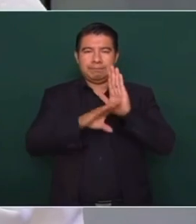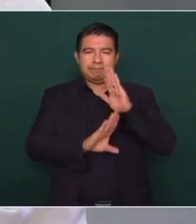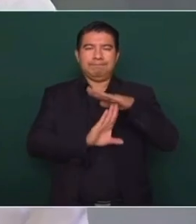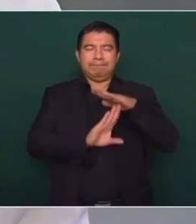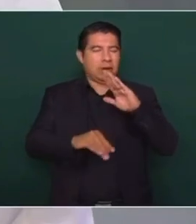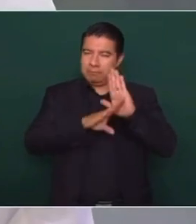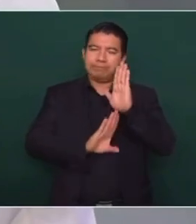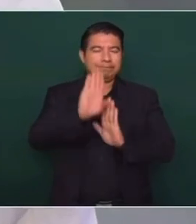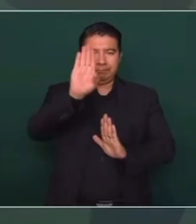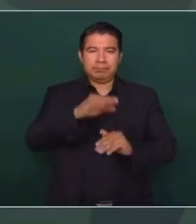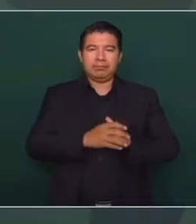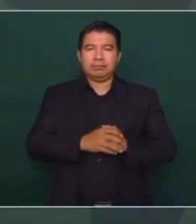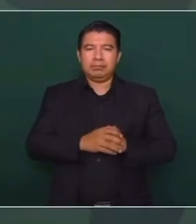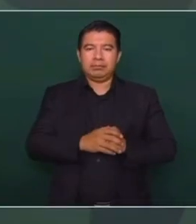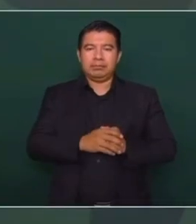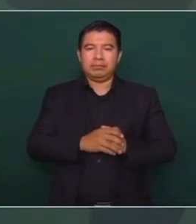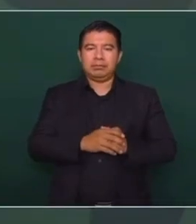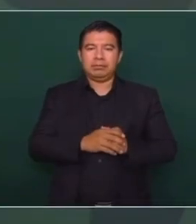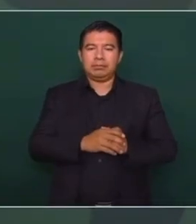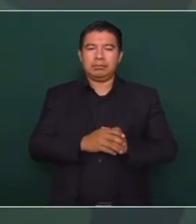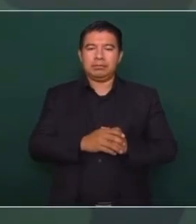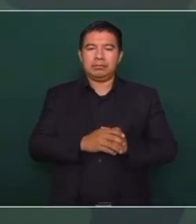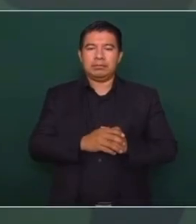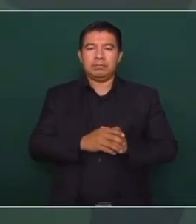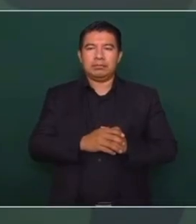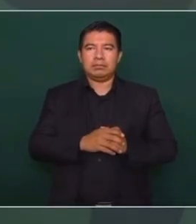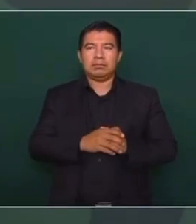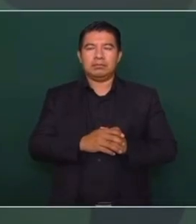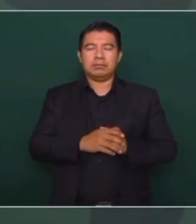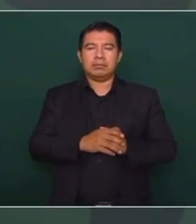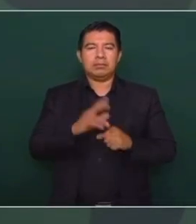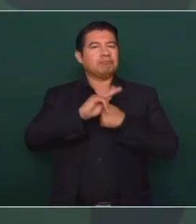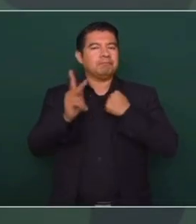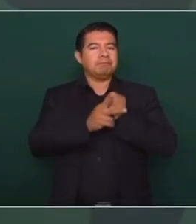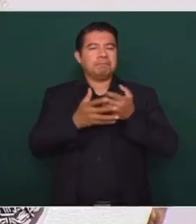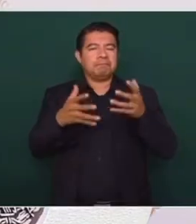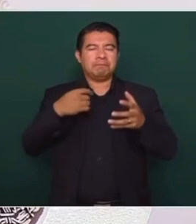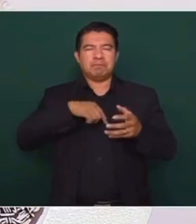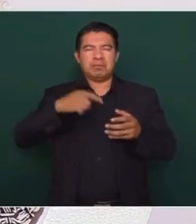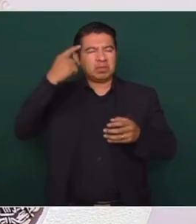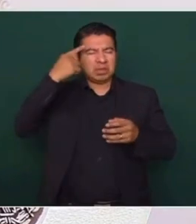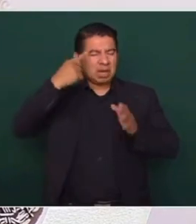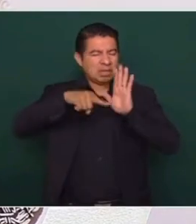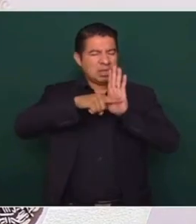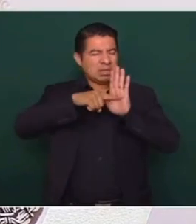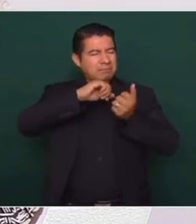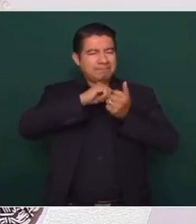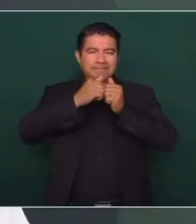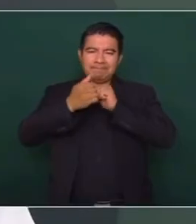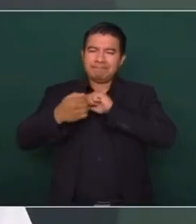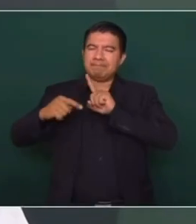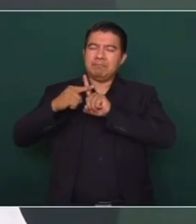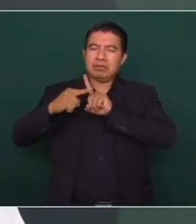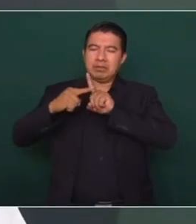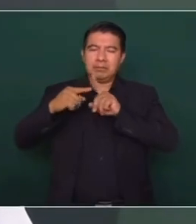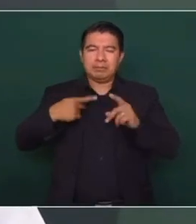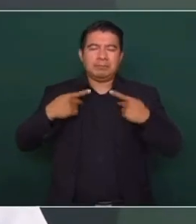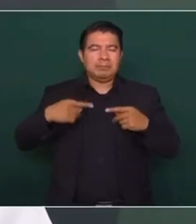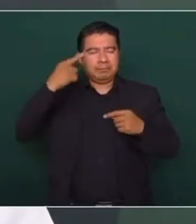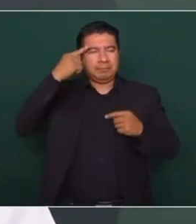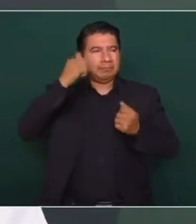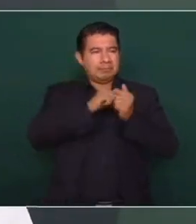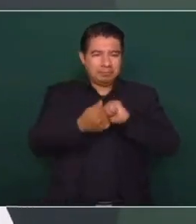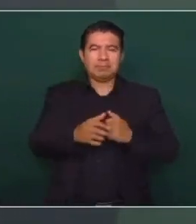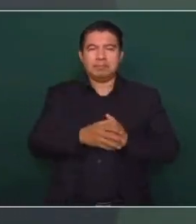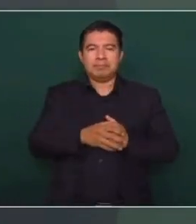del Estado. Además, hay ya en todo el país un cambio de mentalidad, hay una revolución de las conciencias. Ya no